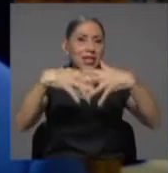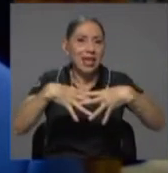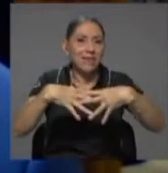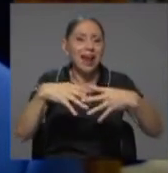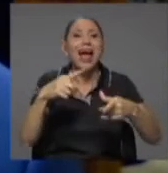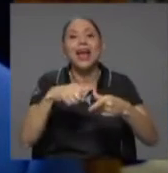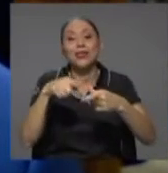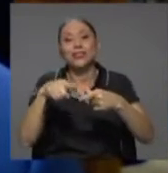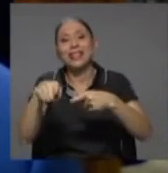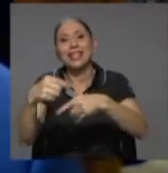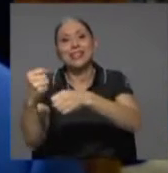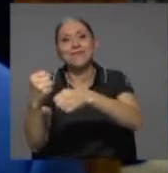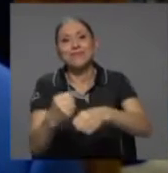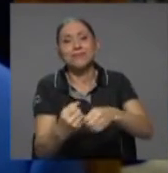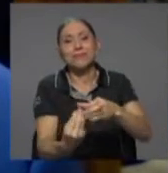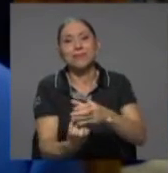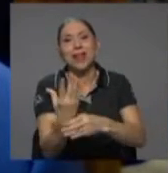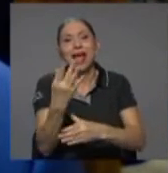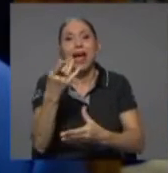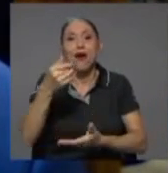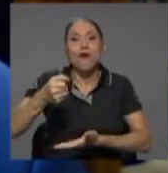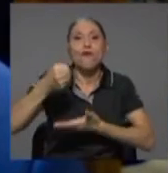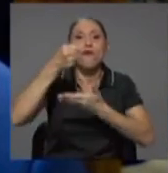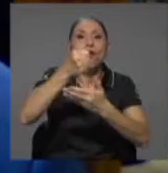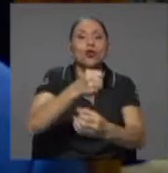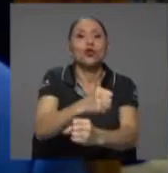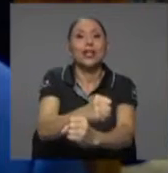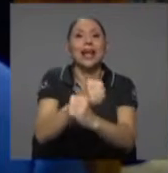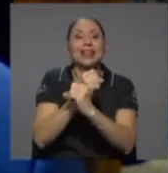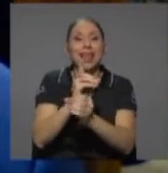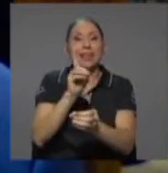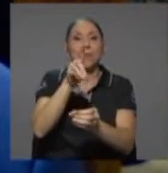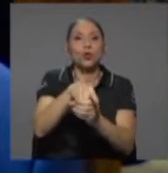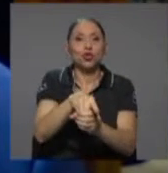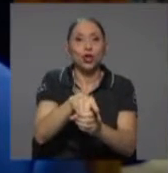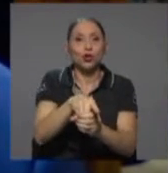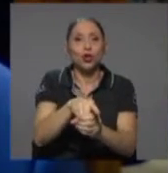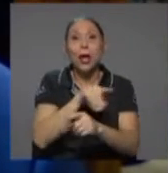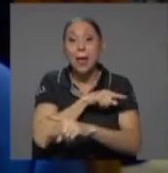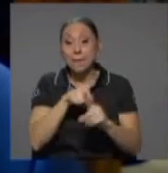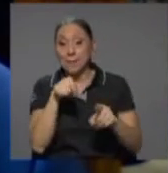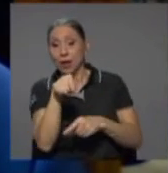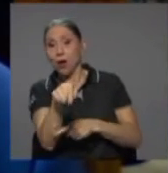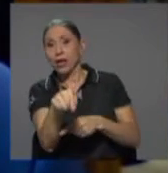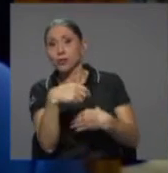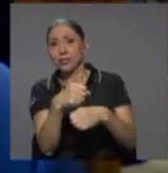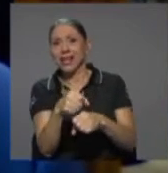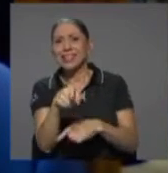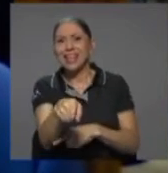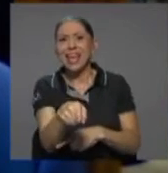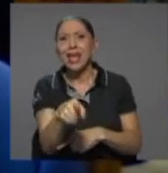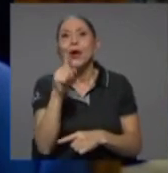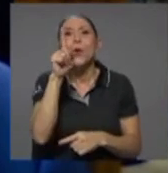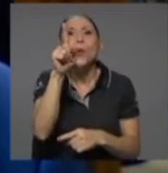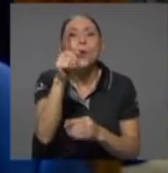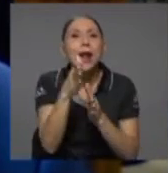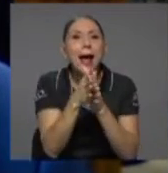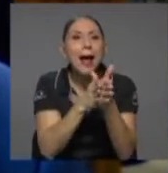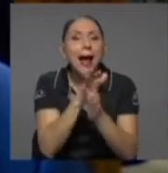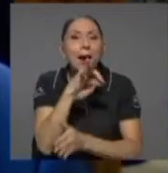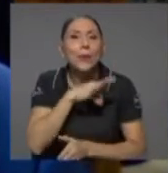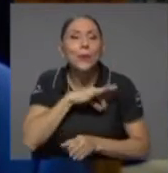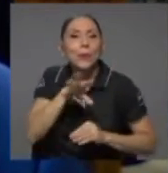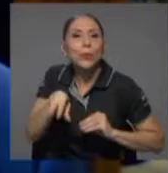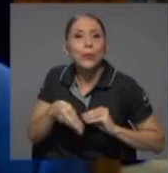los fondos de garantía de depósitos. Pero la creación de un fondo de garantía de depósitos tiene una utilidad adicional. Y es que el